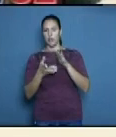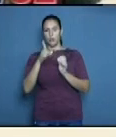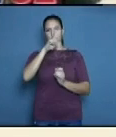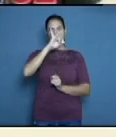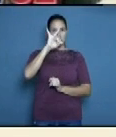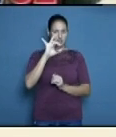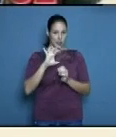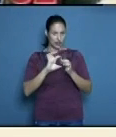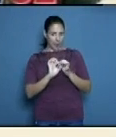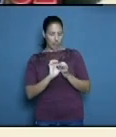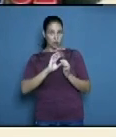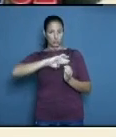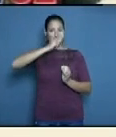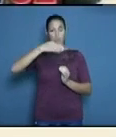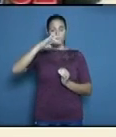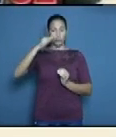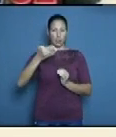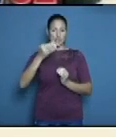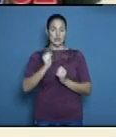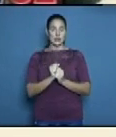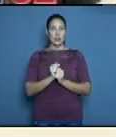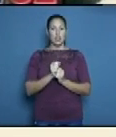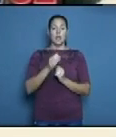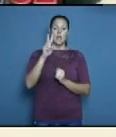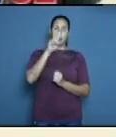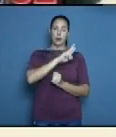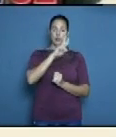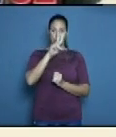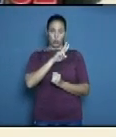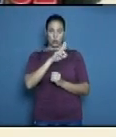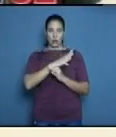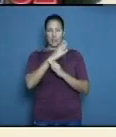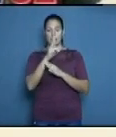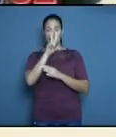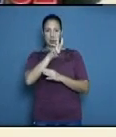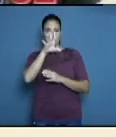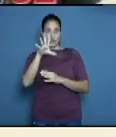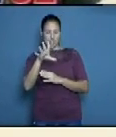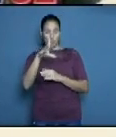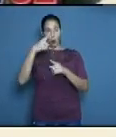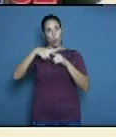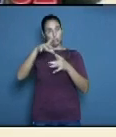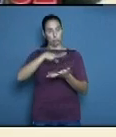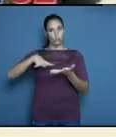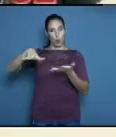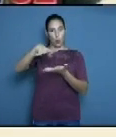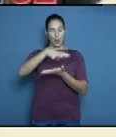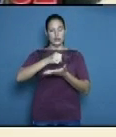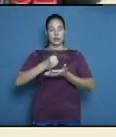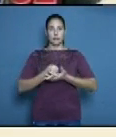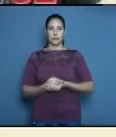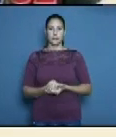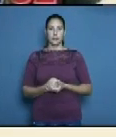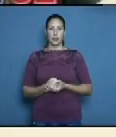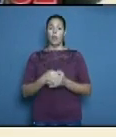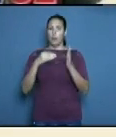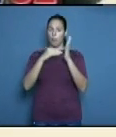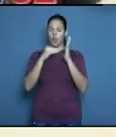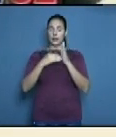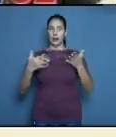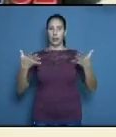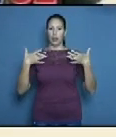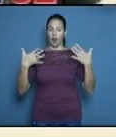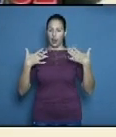grados Celsius en las montañas y entre 22 y 25 grados Celsius para el resto del área. La tarde muy calurosa con valores